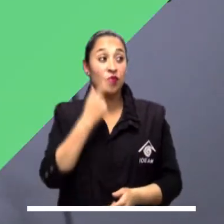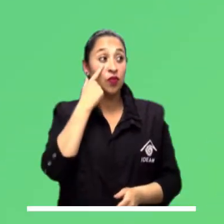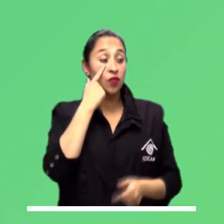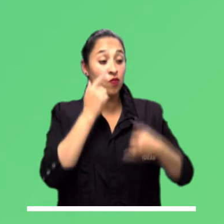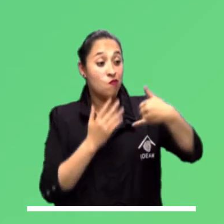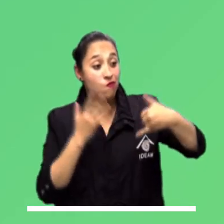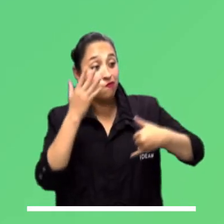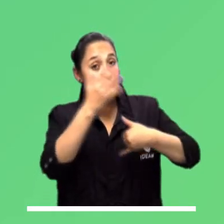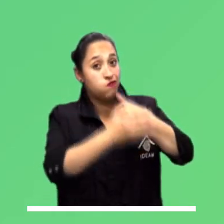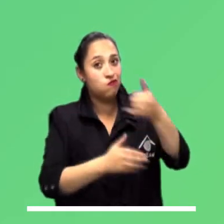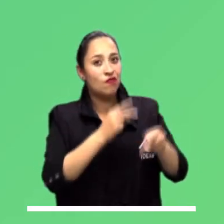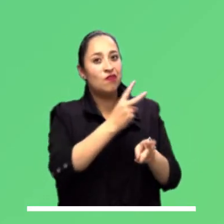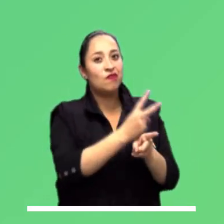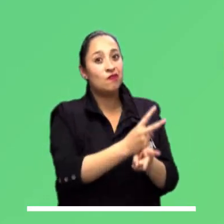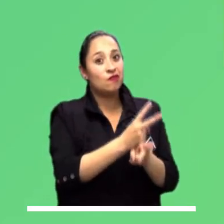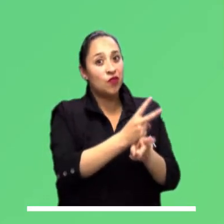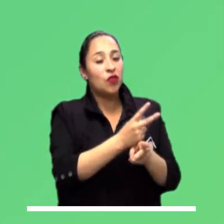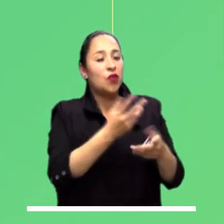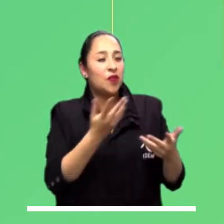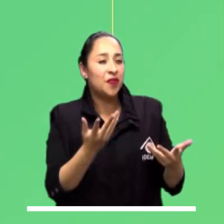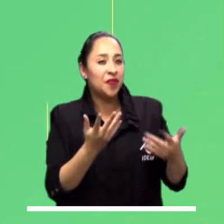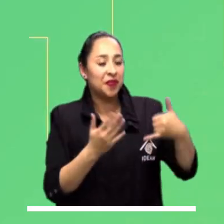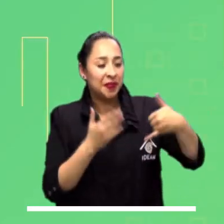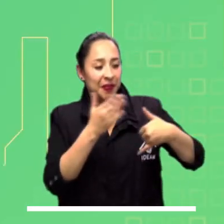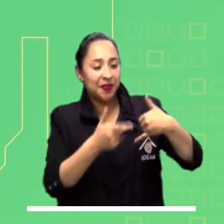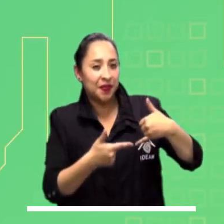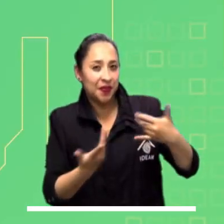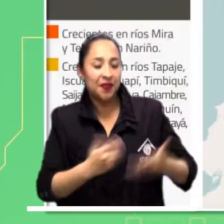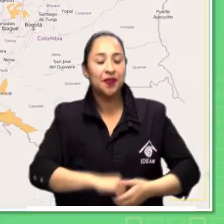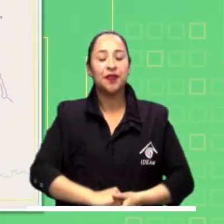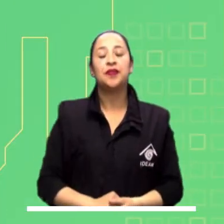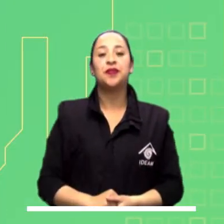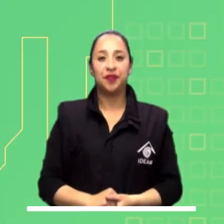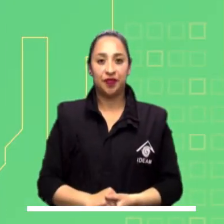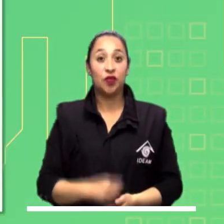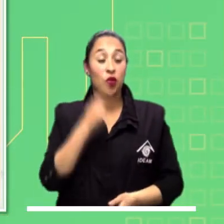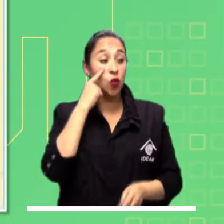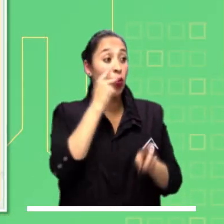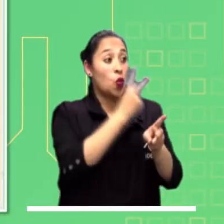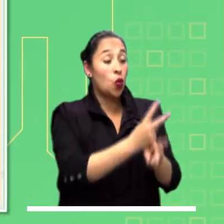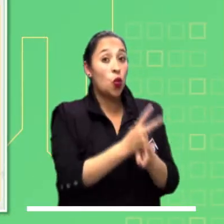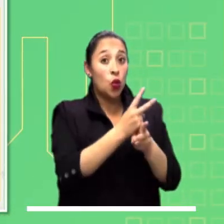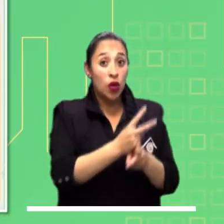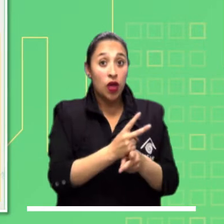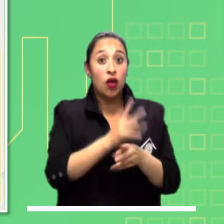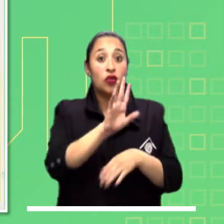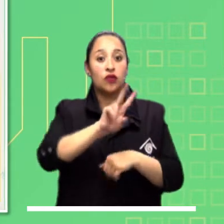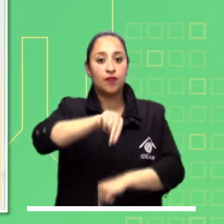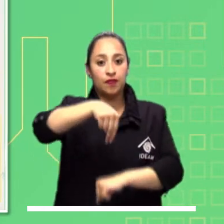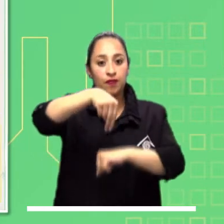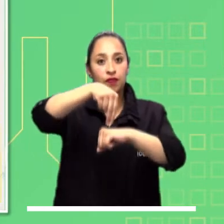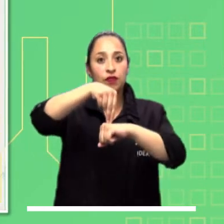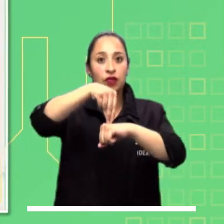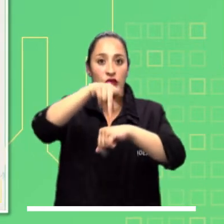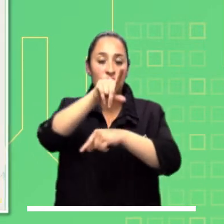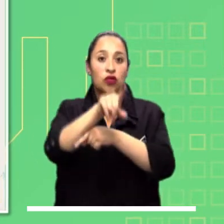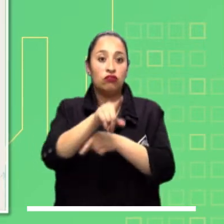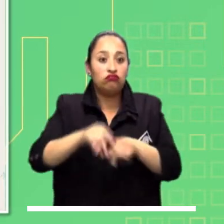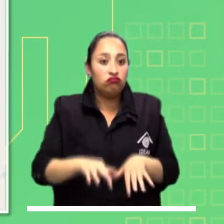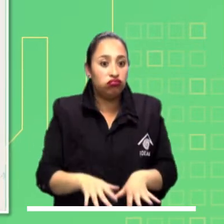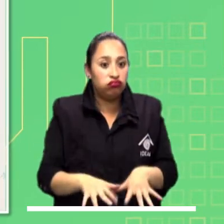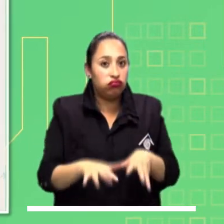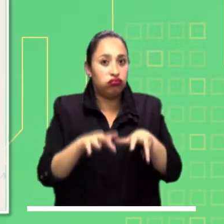Ahora, mucha atención a las principales alertas para hoy a nivel nacional. Sigue en alerta el departamento de Nariño ante la